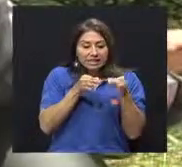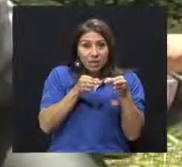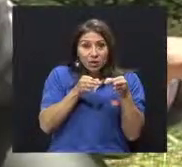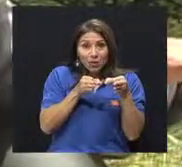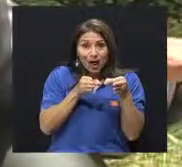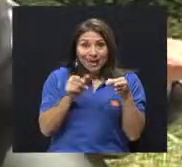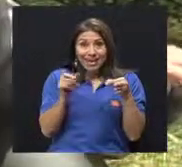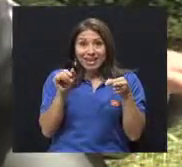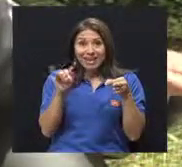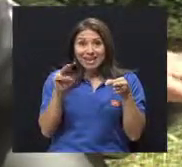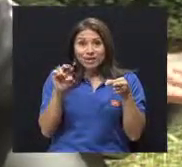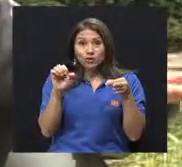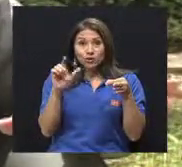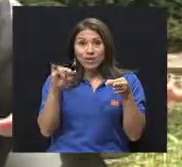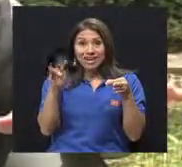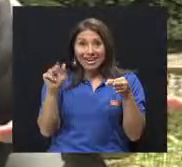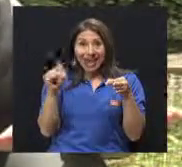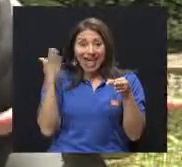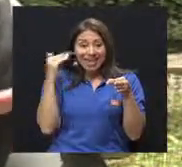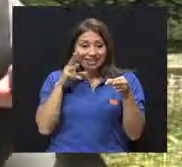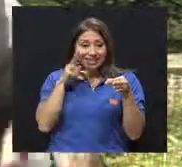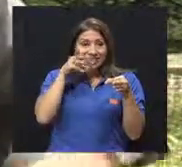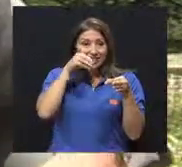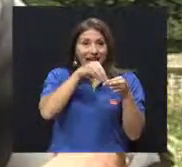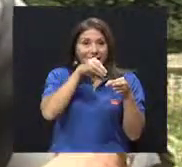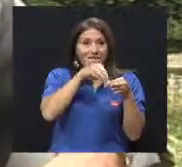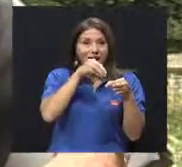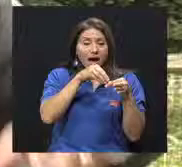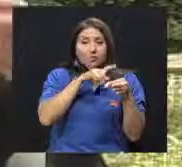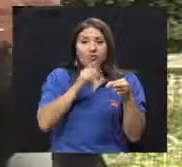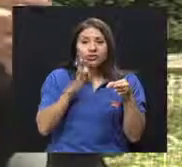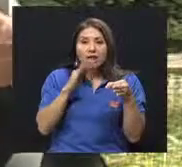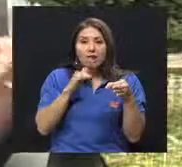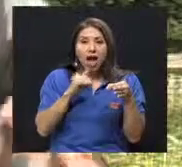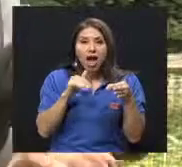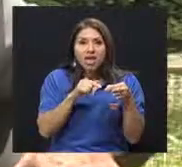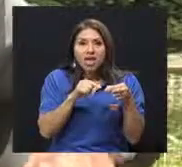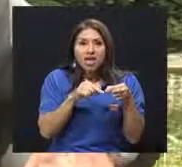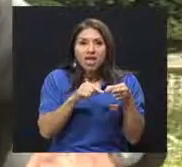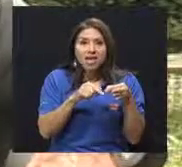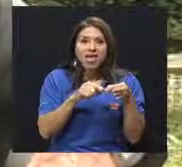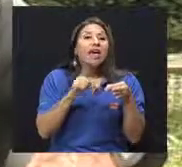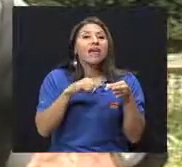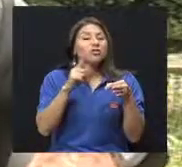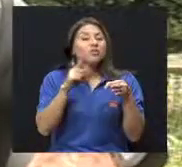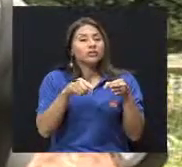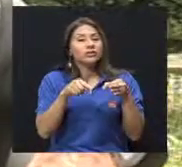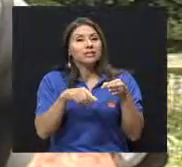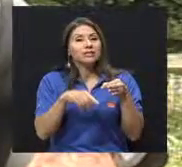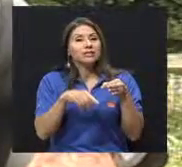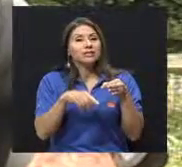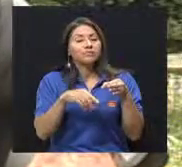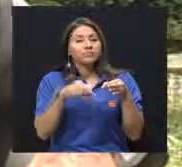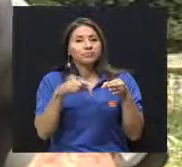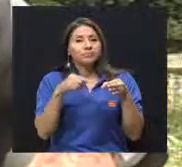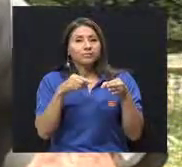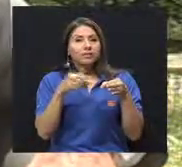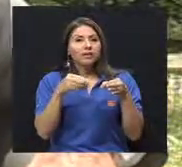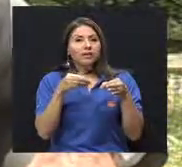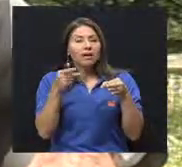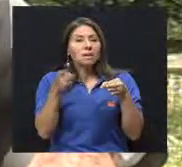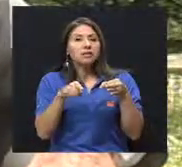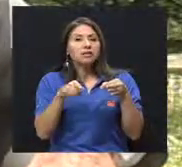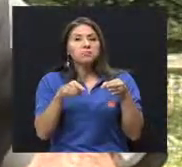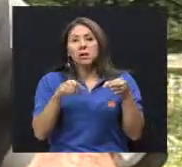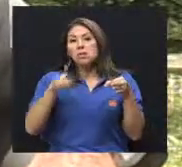Esto que le estoy explicando muy simplemente es más complicado. Hay que hablar de receptores, de membrana y bla, bla, bla. Pero el efecto es que